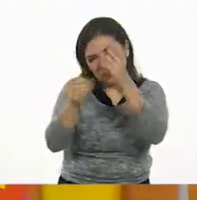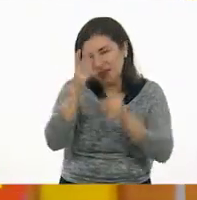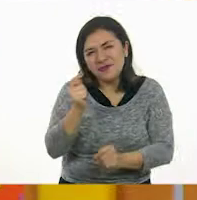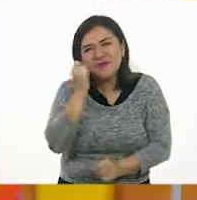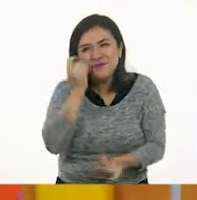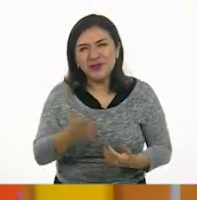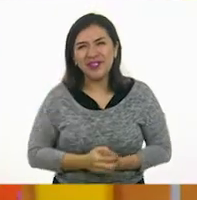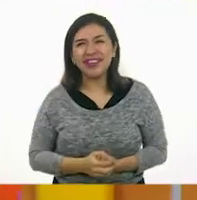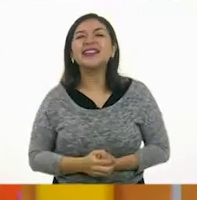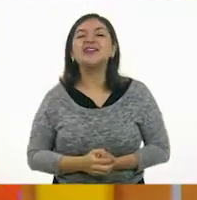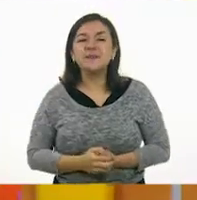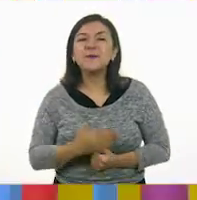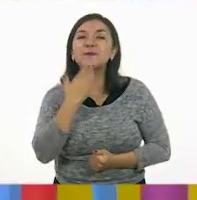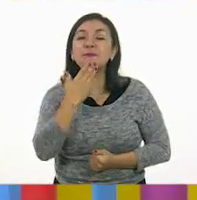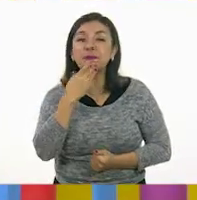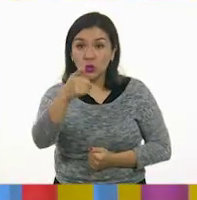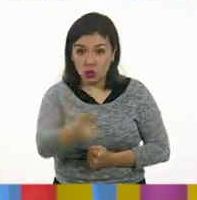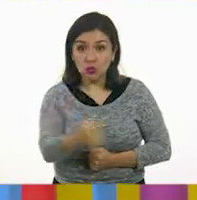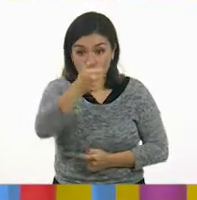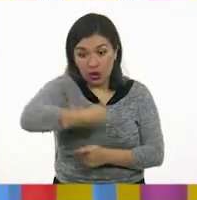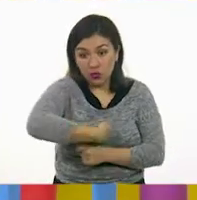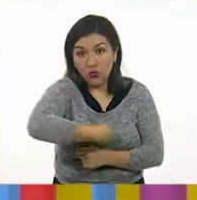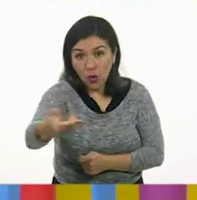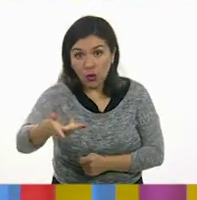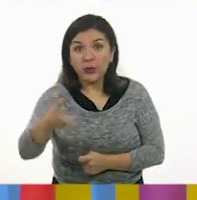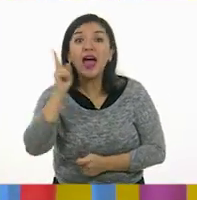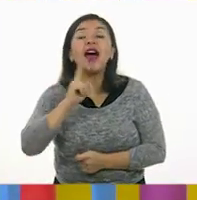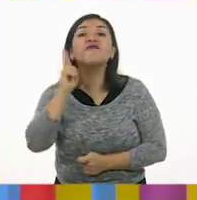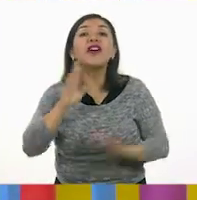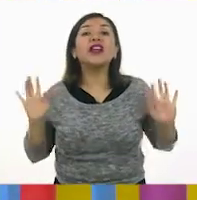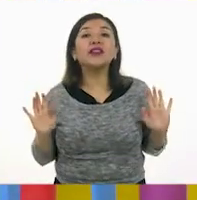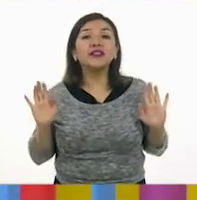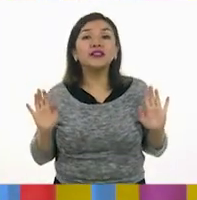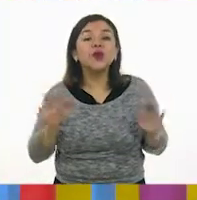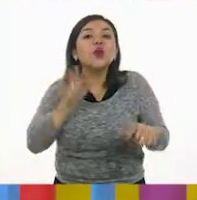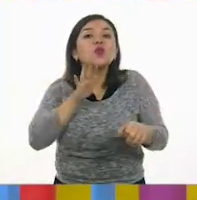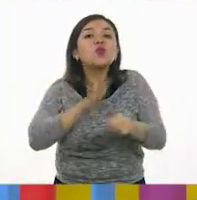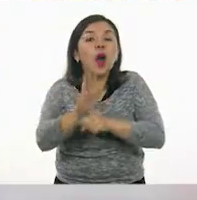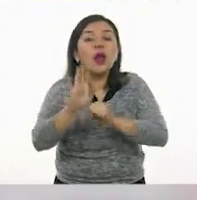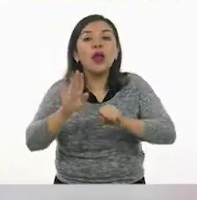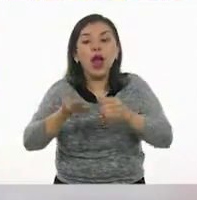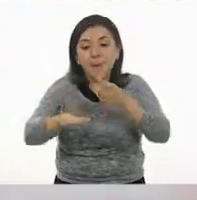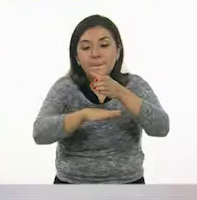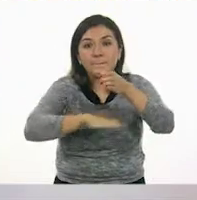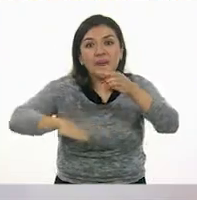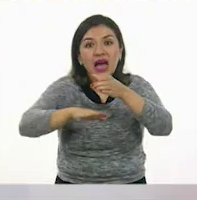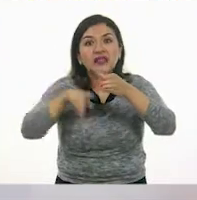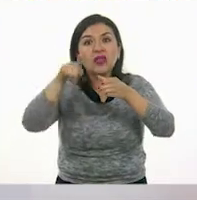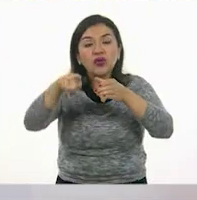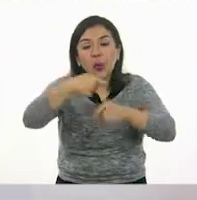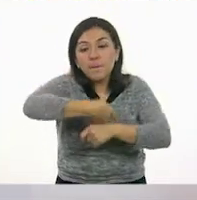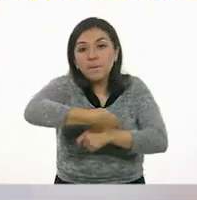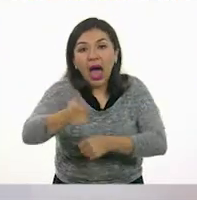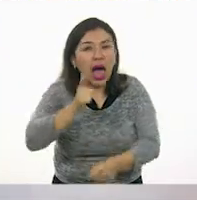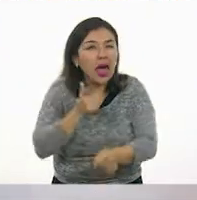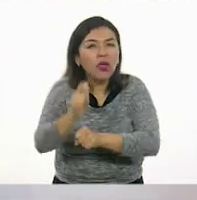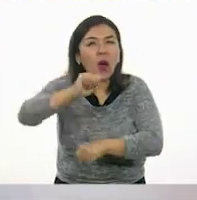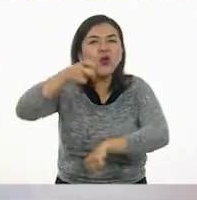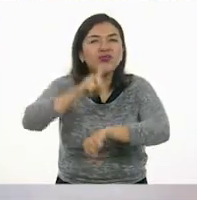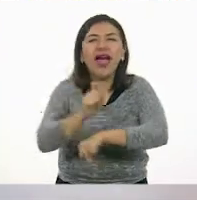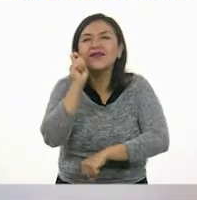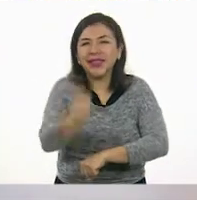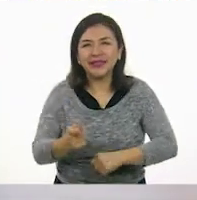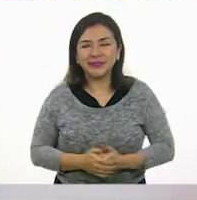De acuerdo. Y, ¿qué te parece si tiras tú primero? Yo Vamos a ver cómo es la base de este prisma que queremos descubrir.